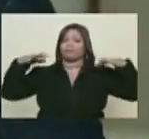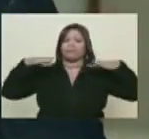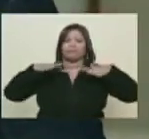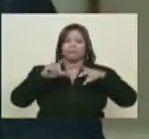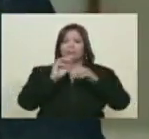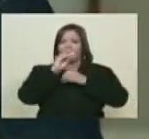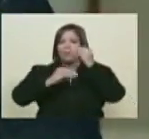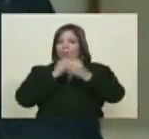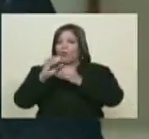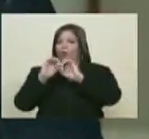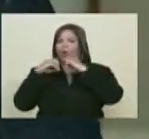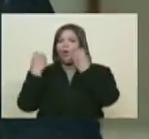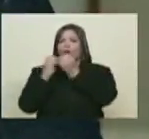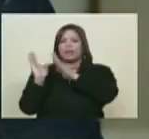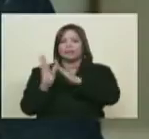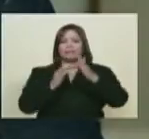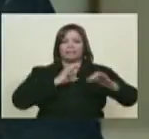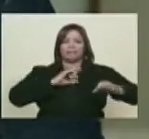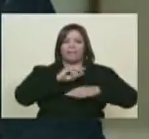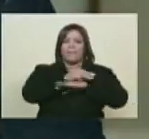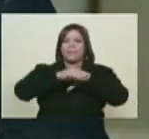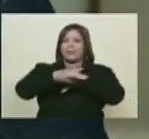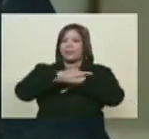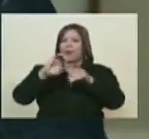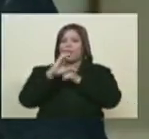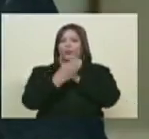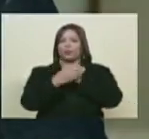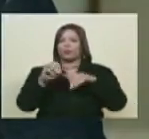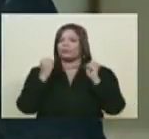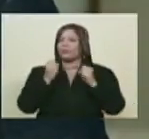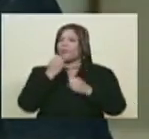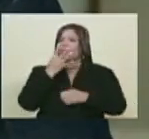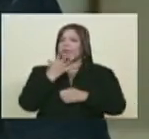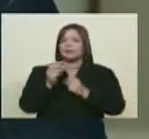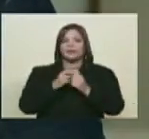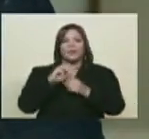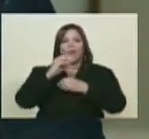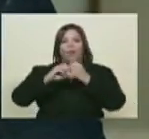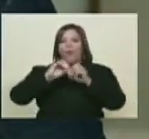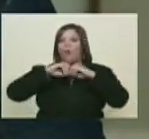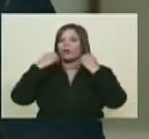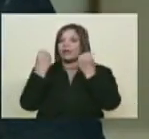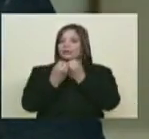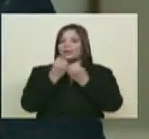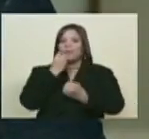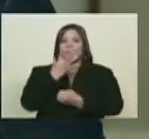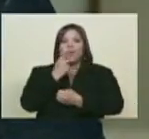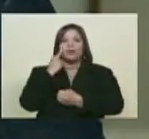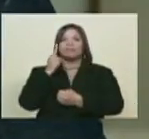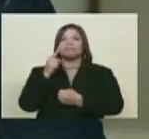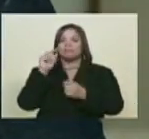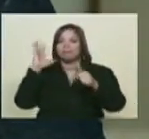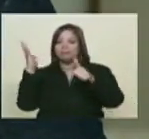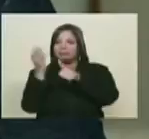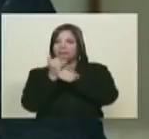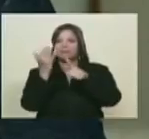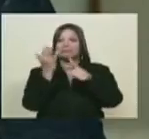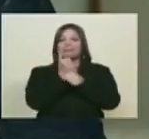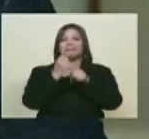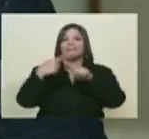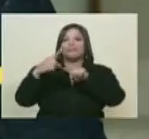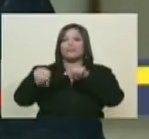la logística del ministerio y la oportunidad de poder llegar a obtener muchas